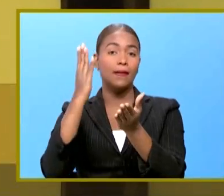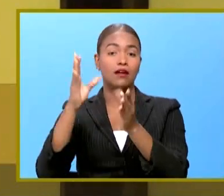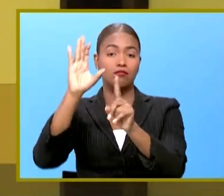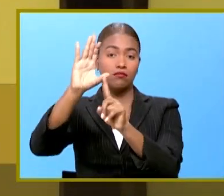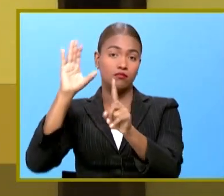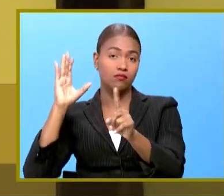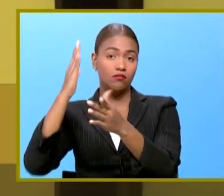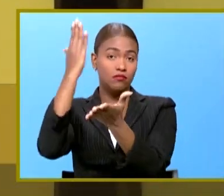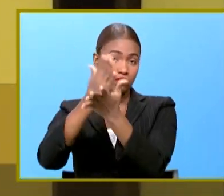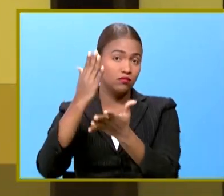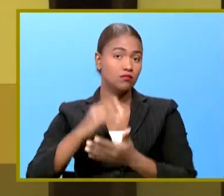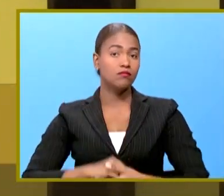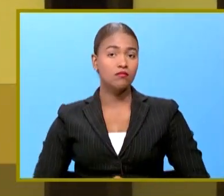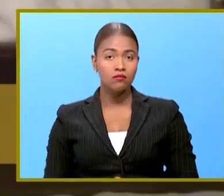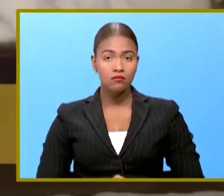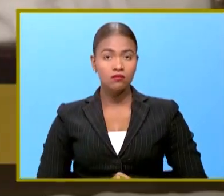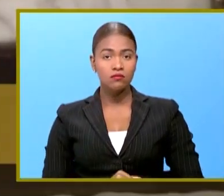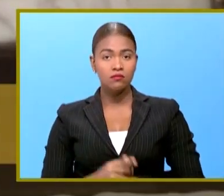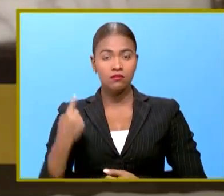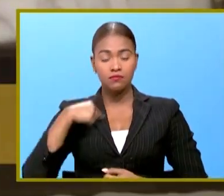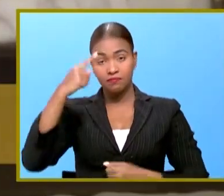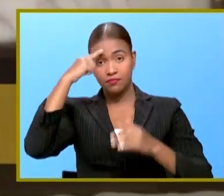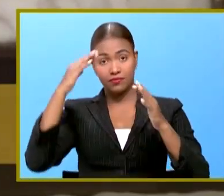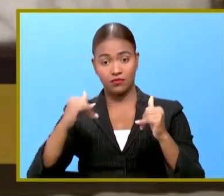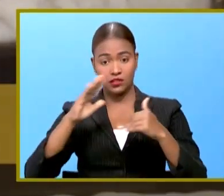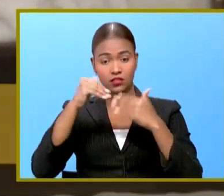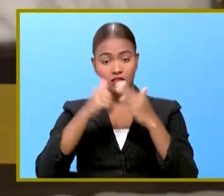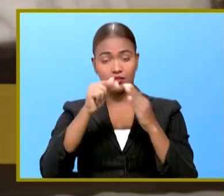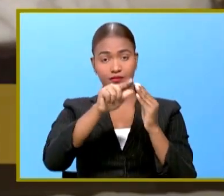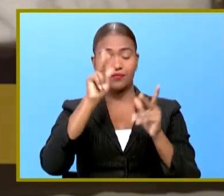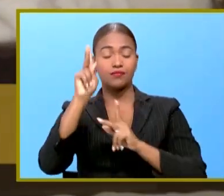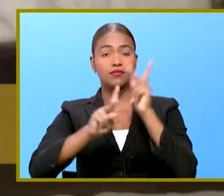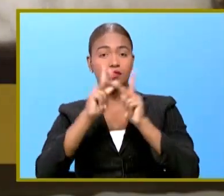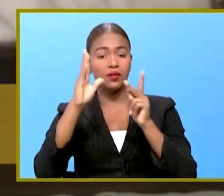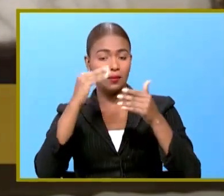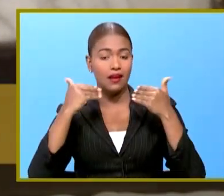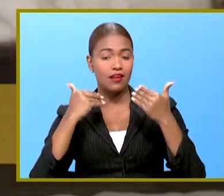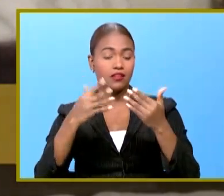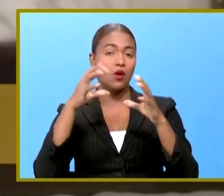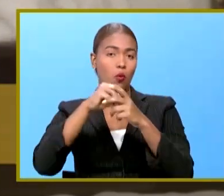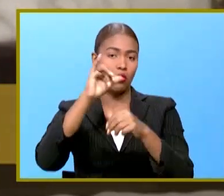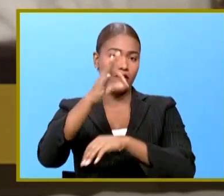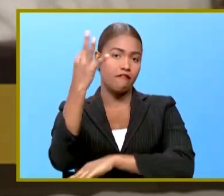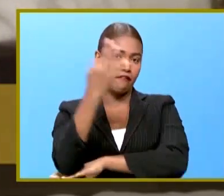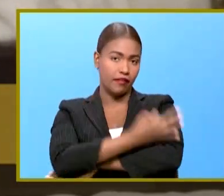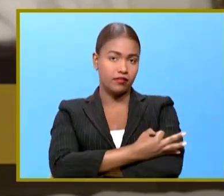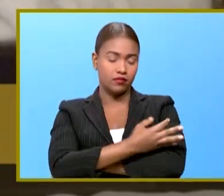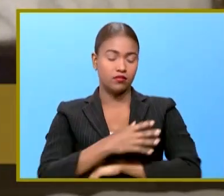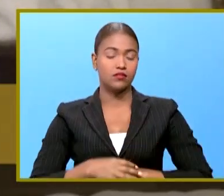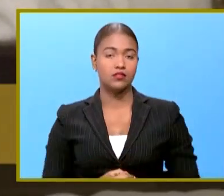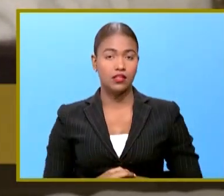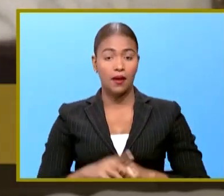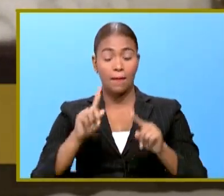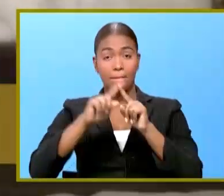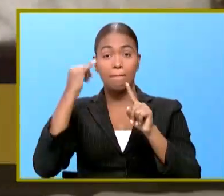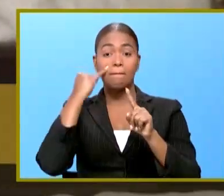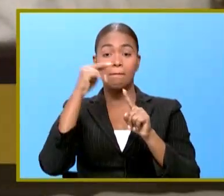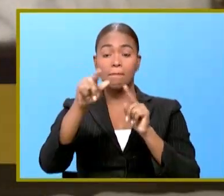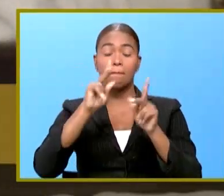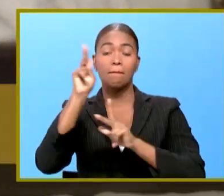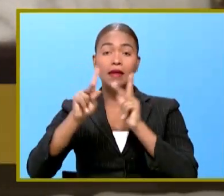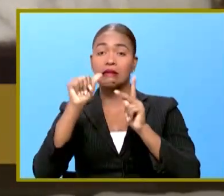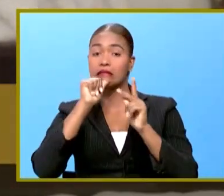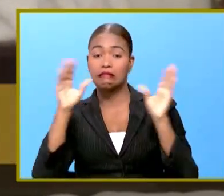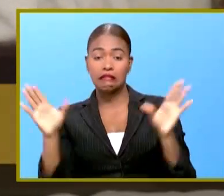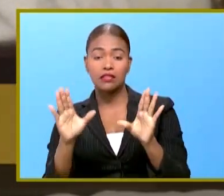cancelados. Nosotros esperamos que todos nuestros funcionarios lo van a hacer en esa fecha, pero si algún funcionario